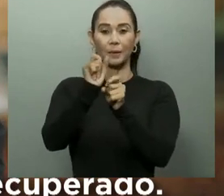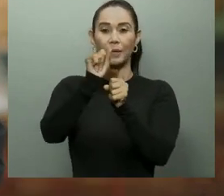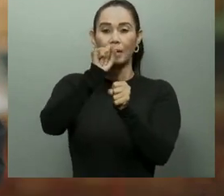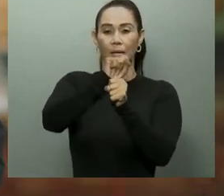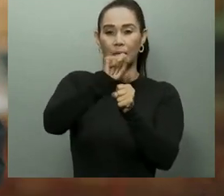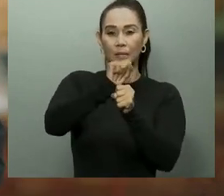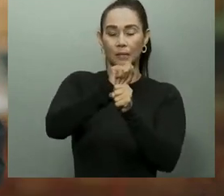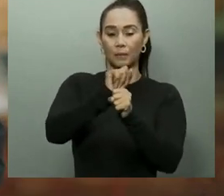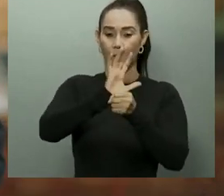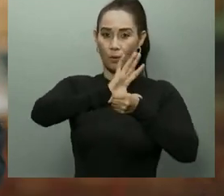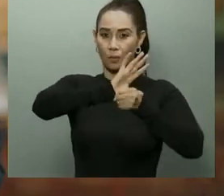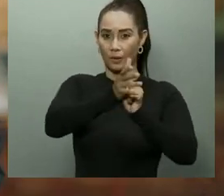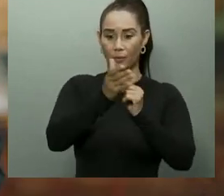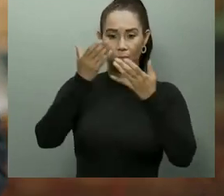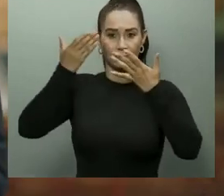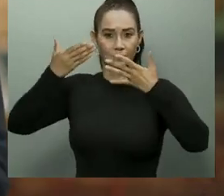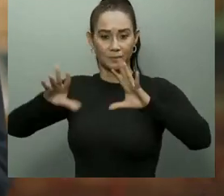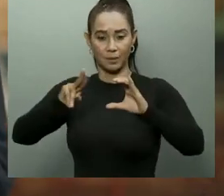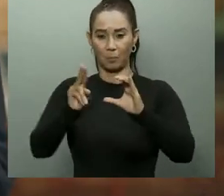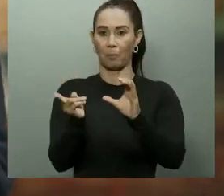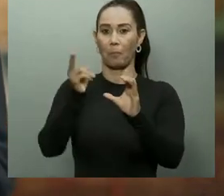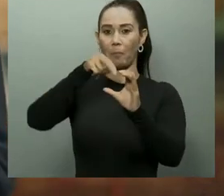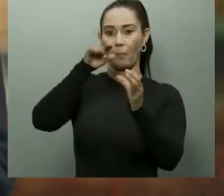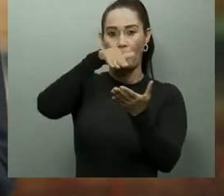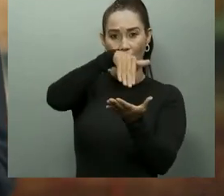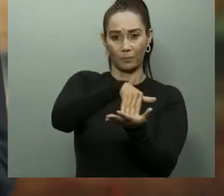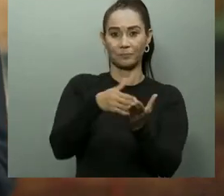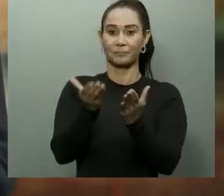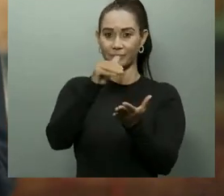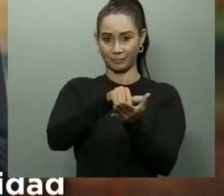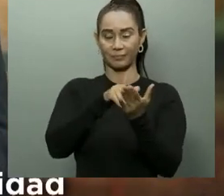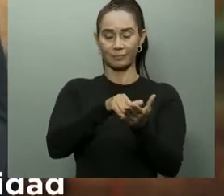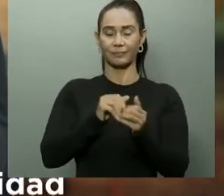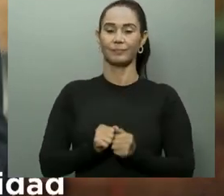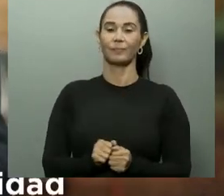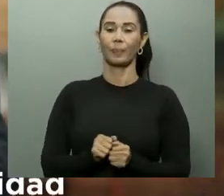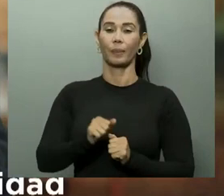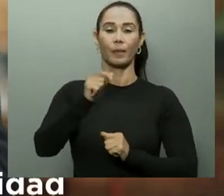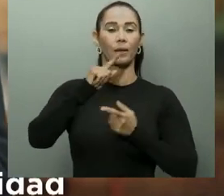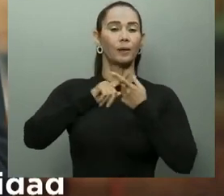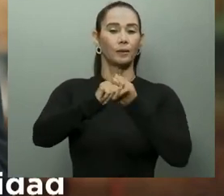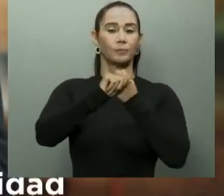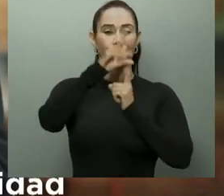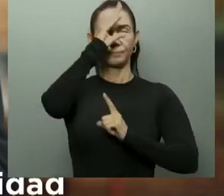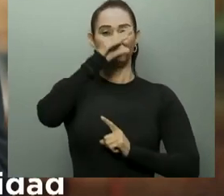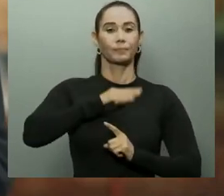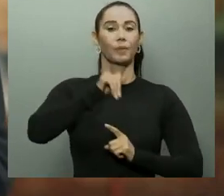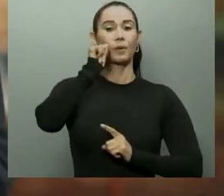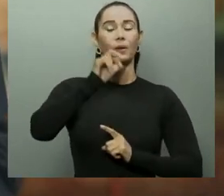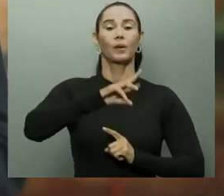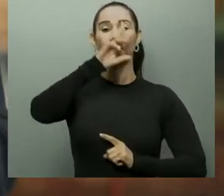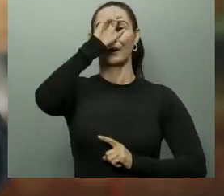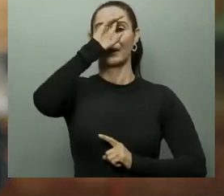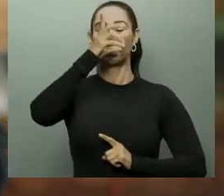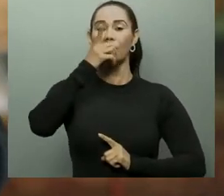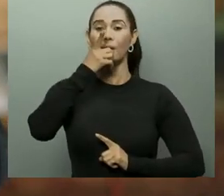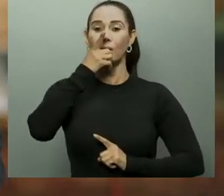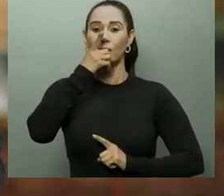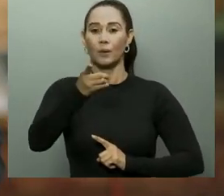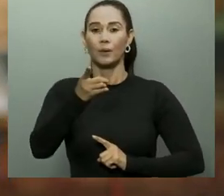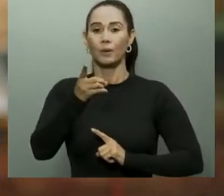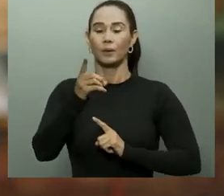recuperado. Amigas y amigos, la República Dominicana lleva mucho tiempo debatiendo la necesidad de una